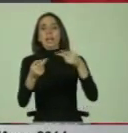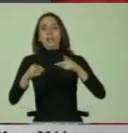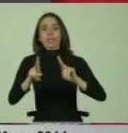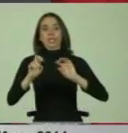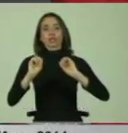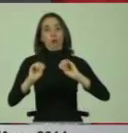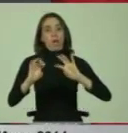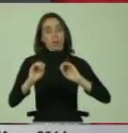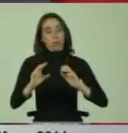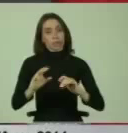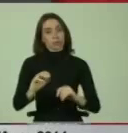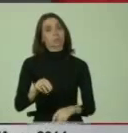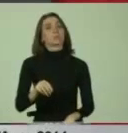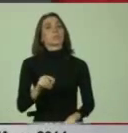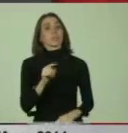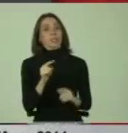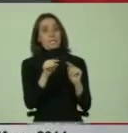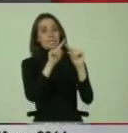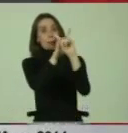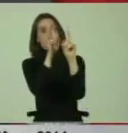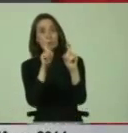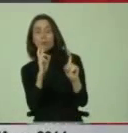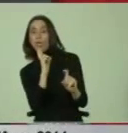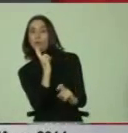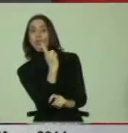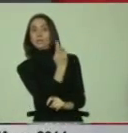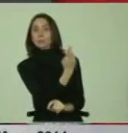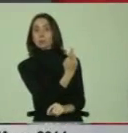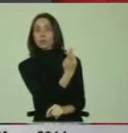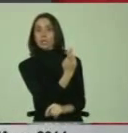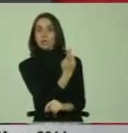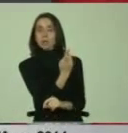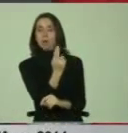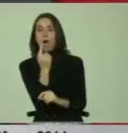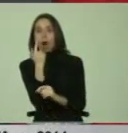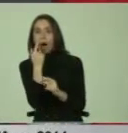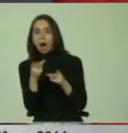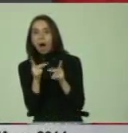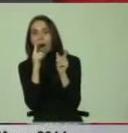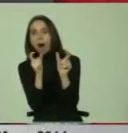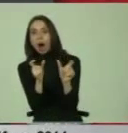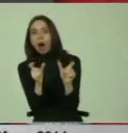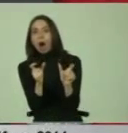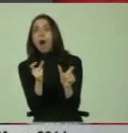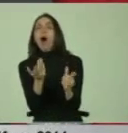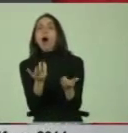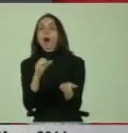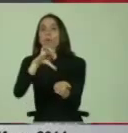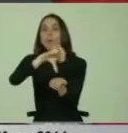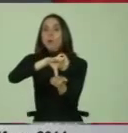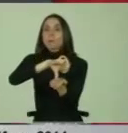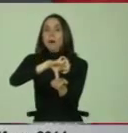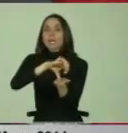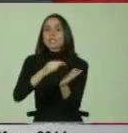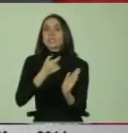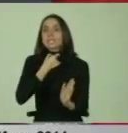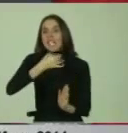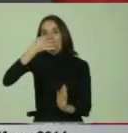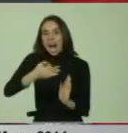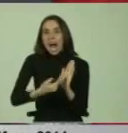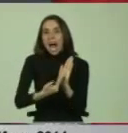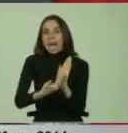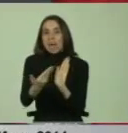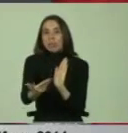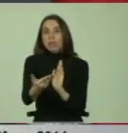porque la respuesta que demos a esa pregunta va a permitir monitorear en qué medida en un país se está garantizando ese derecho a todos